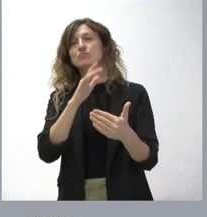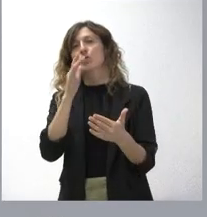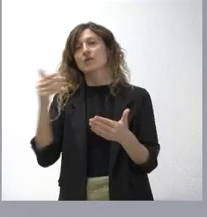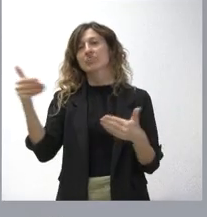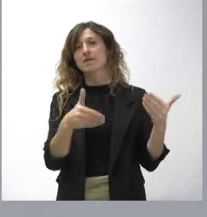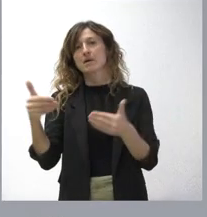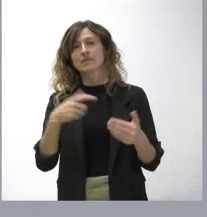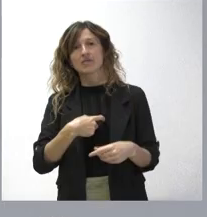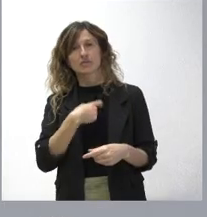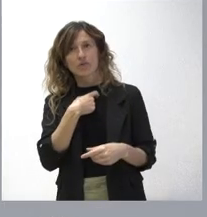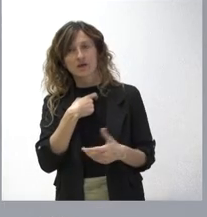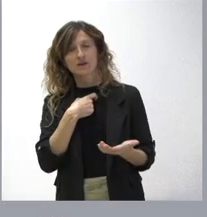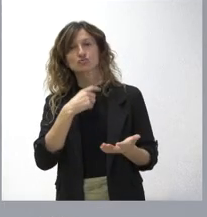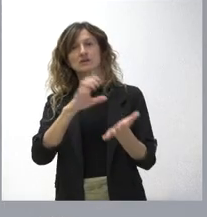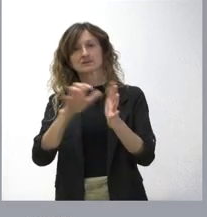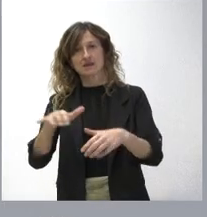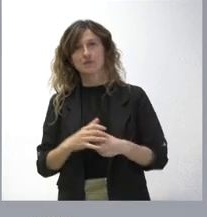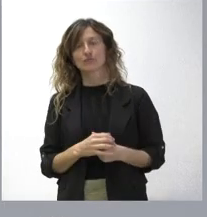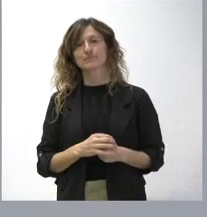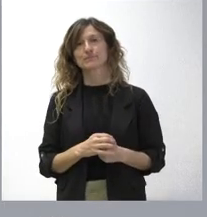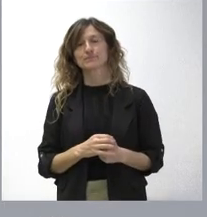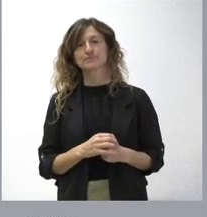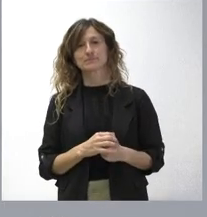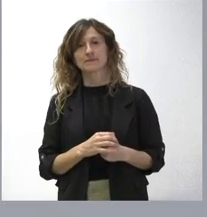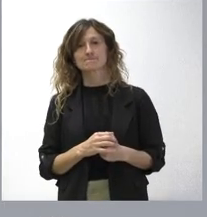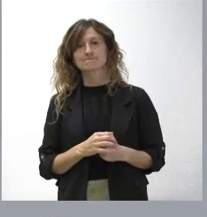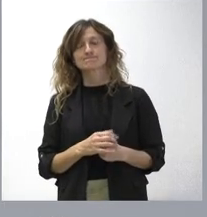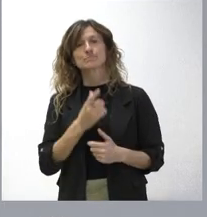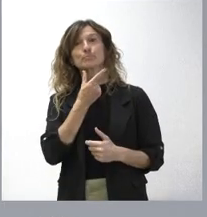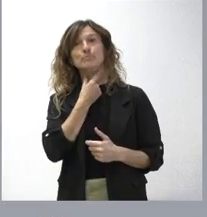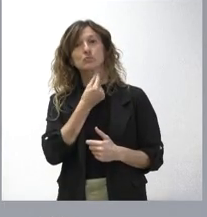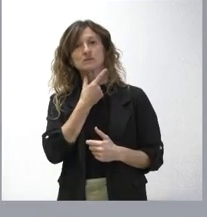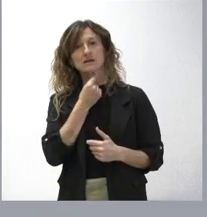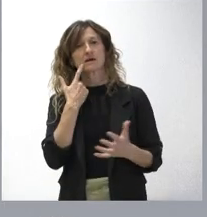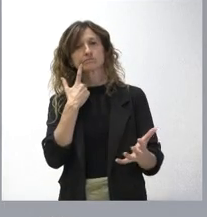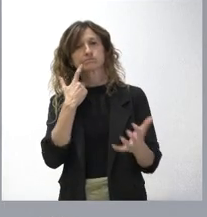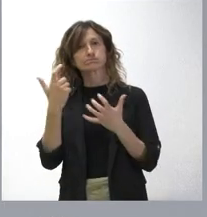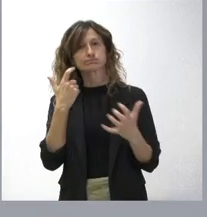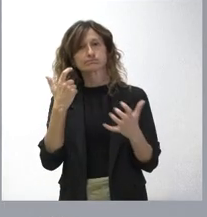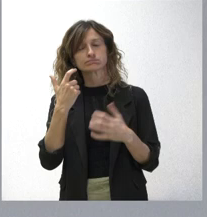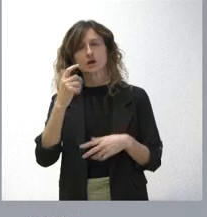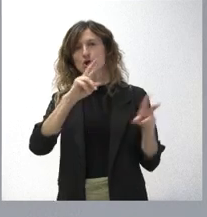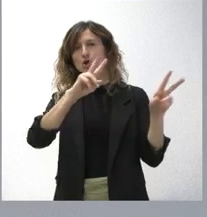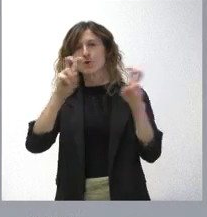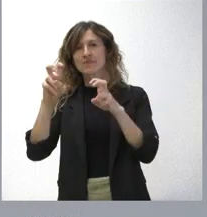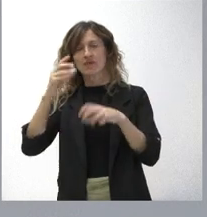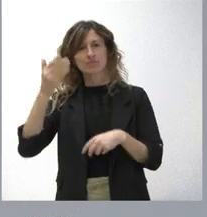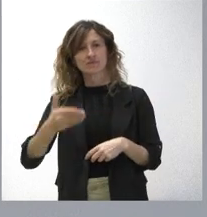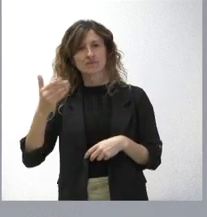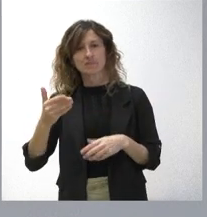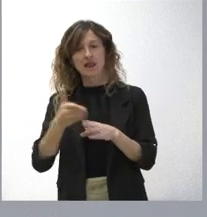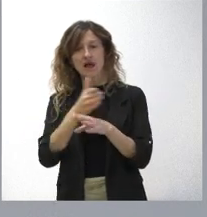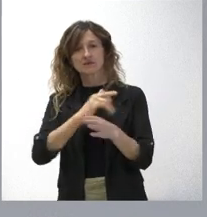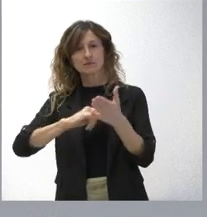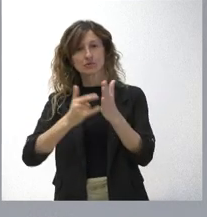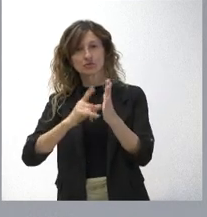por los ciudadanos de Castilla y León. Me gustaría reseñar, como principales novedades de este anteproyecto de